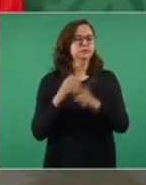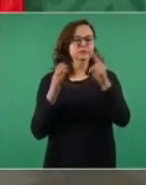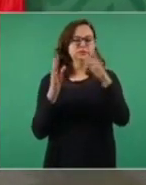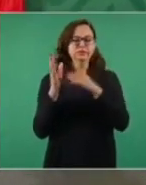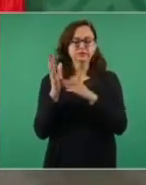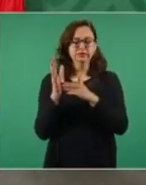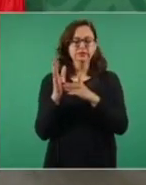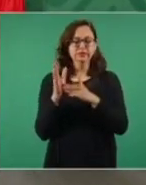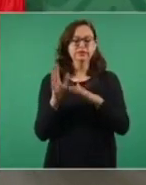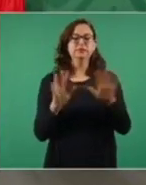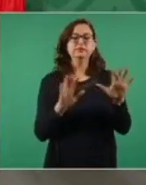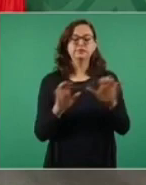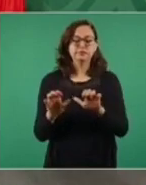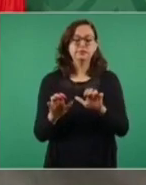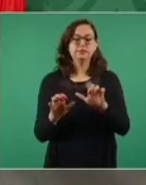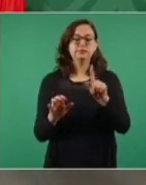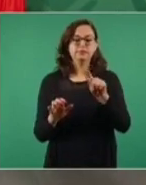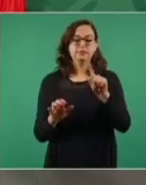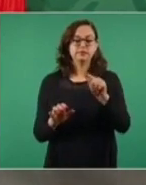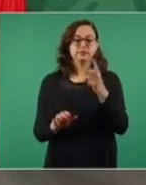era un pacifista